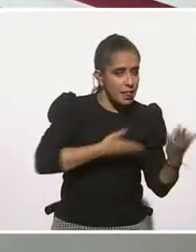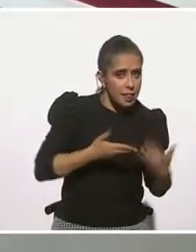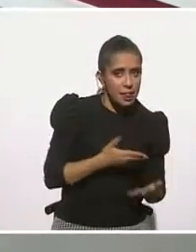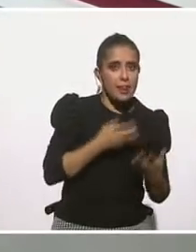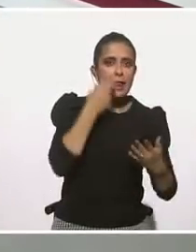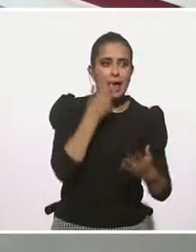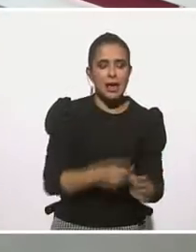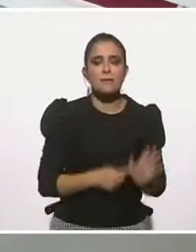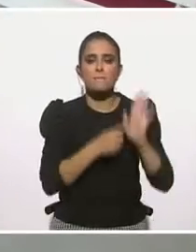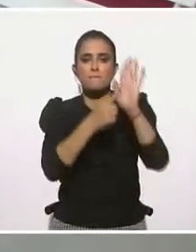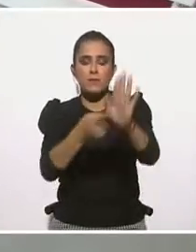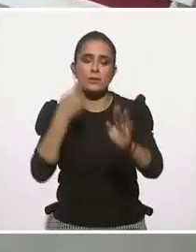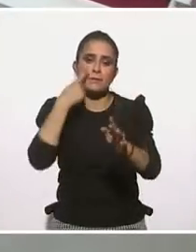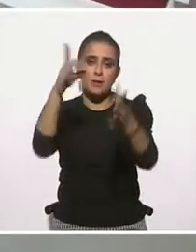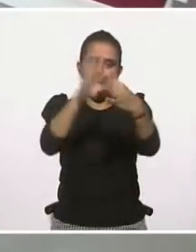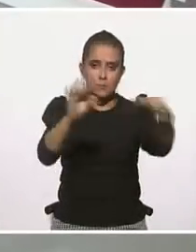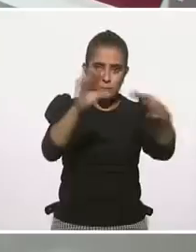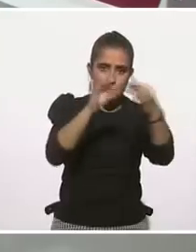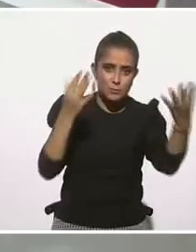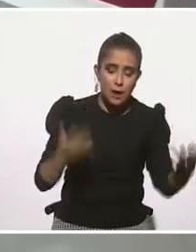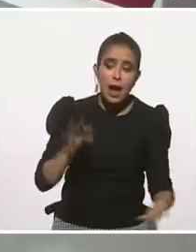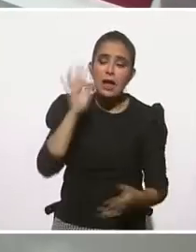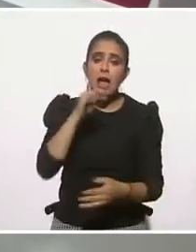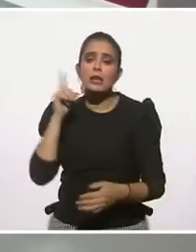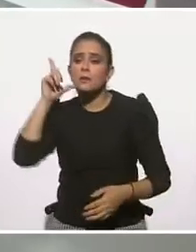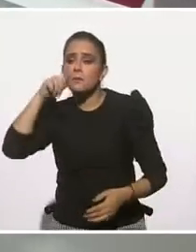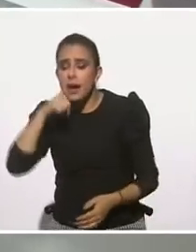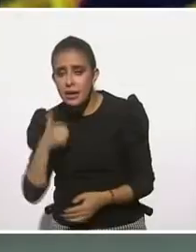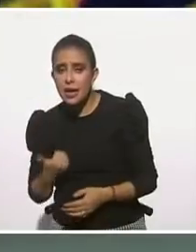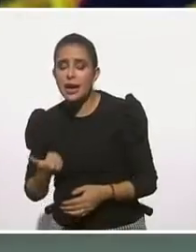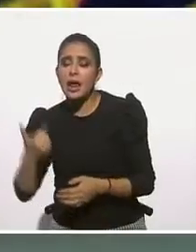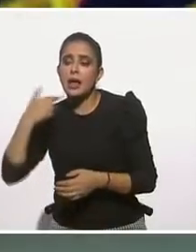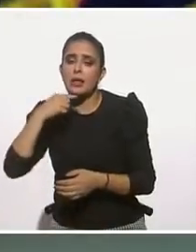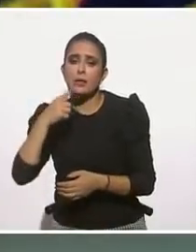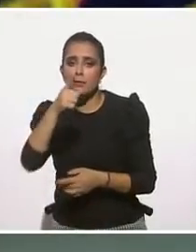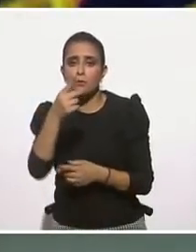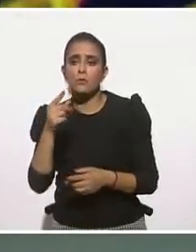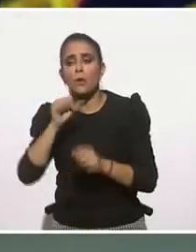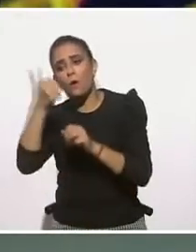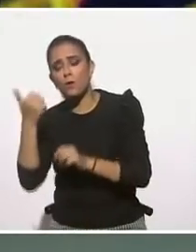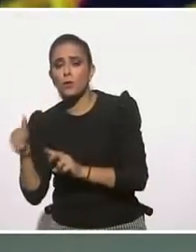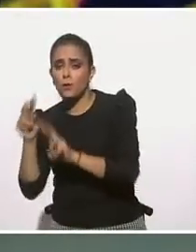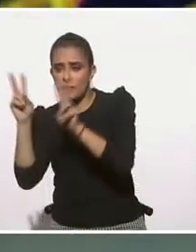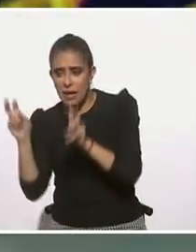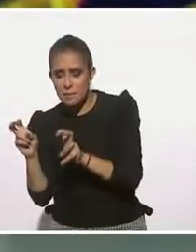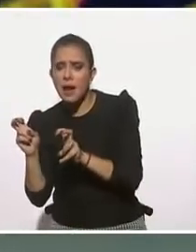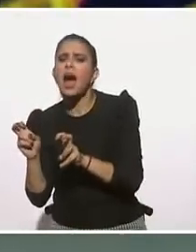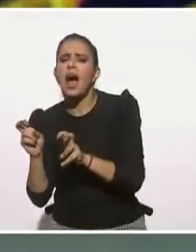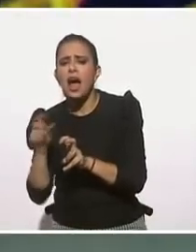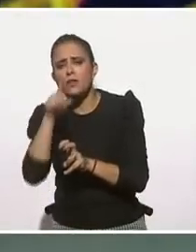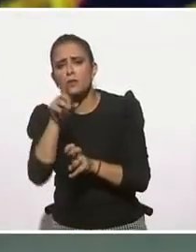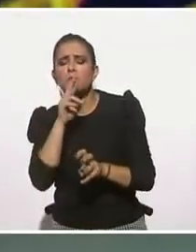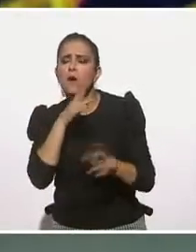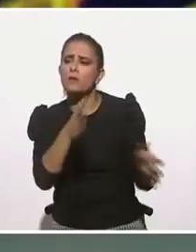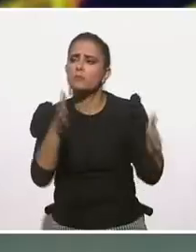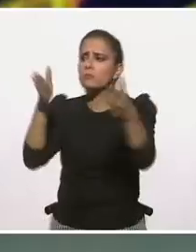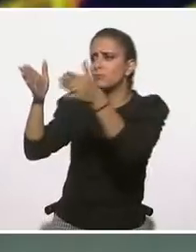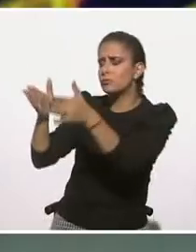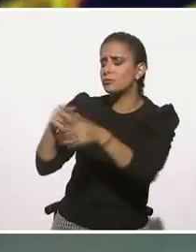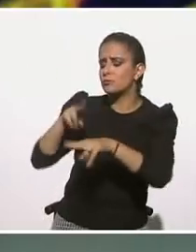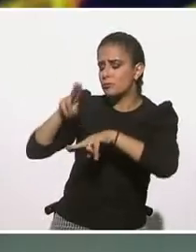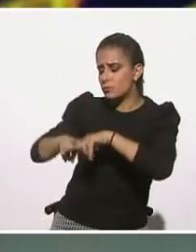El punto es si ustedes en casa por ejemplo para mañana cuando vean el programa de diálogos mañana, muevan la pantalla o cambian la silla y van a tener otra